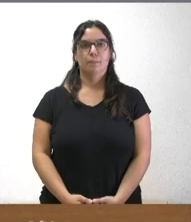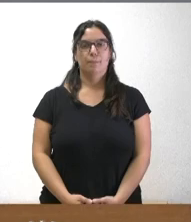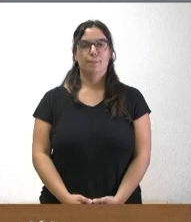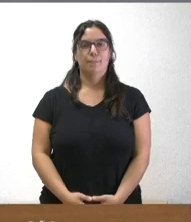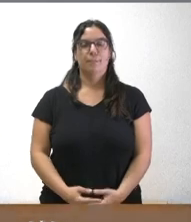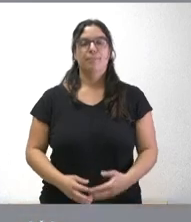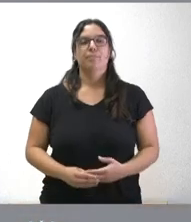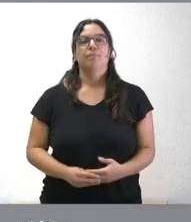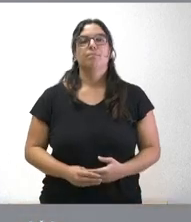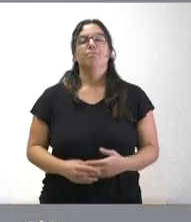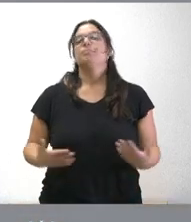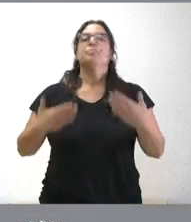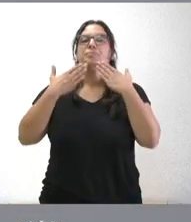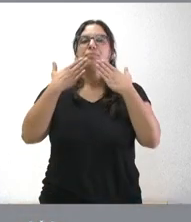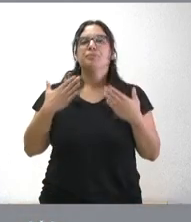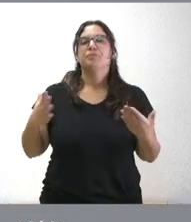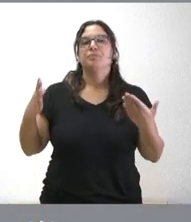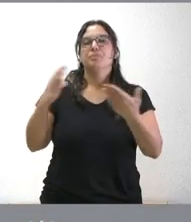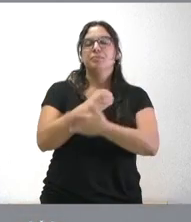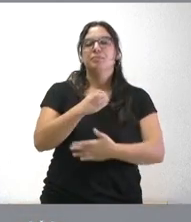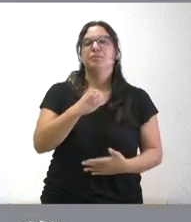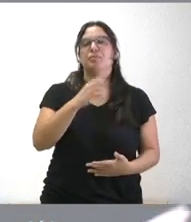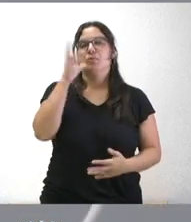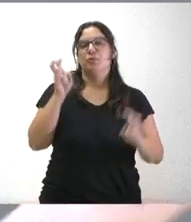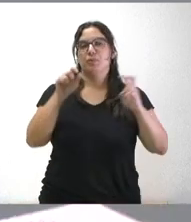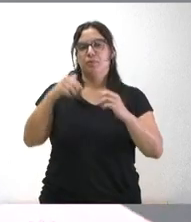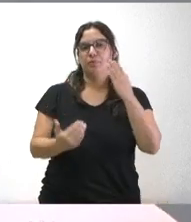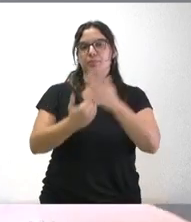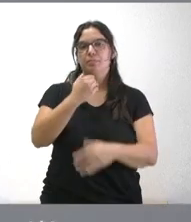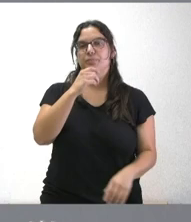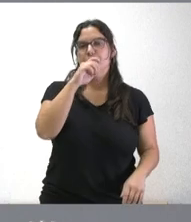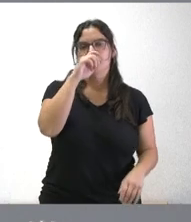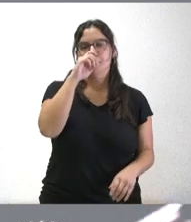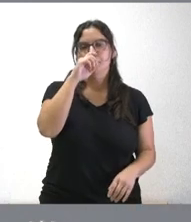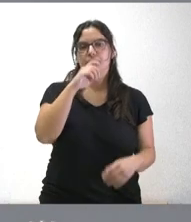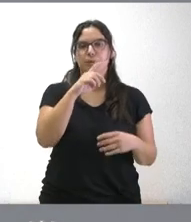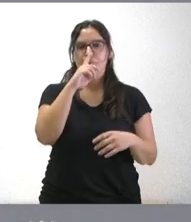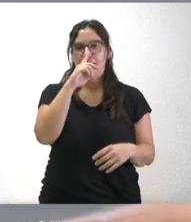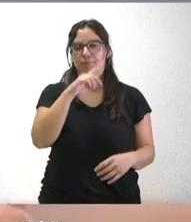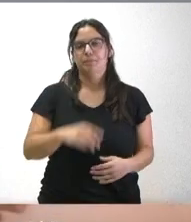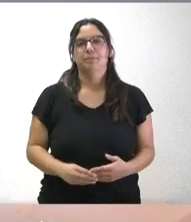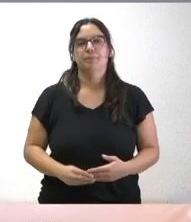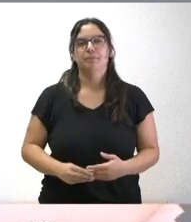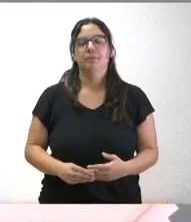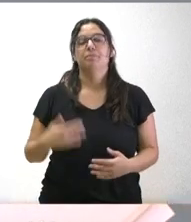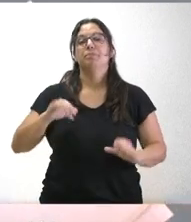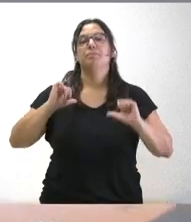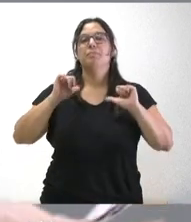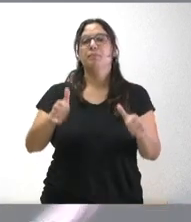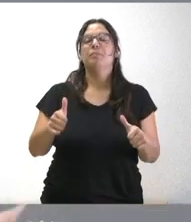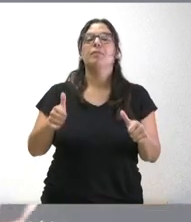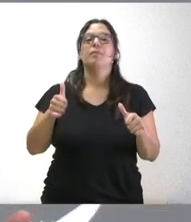Bueno, pues muchas gracias a todos ustedes por su presencia hoy aquí esta mañana. Y damos comienzo a darles